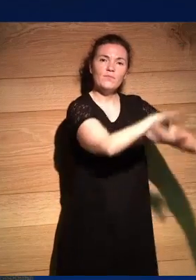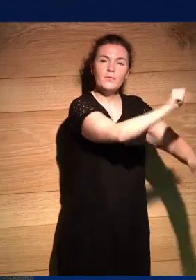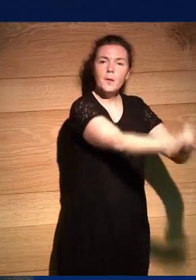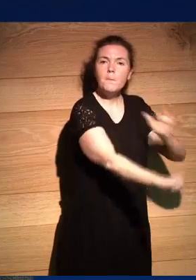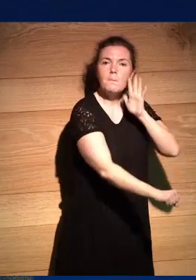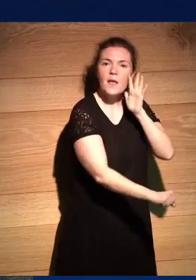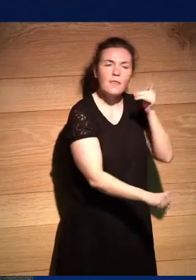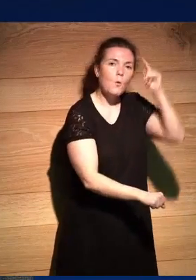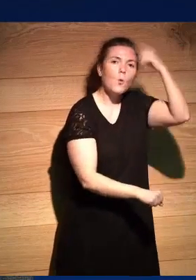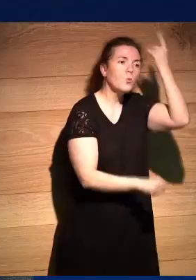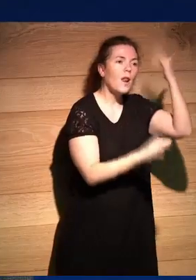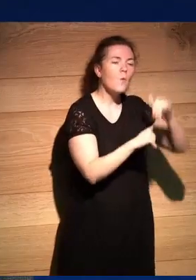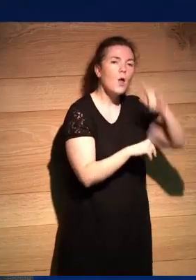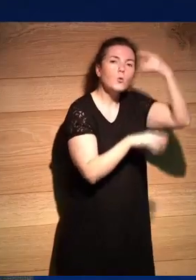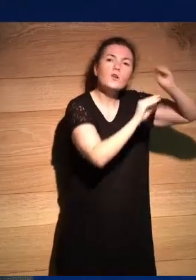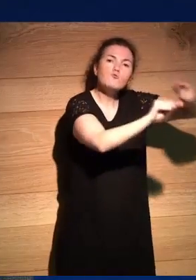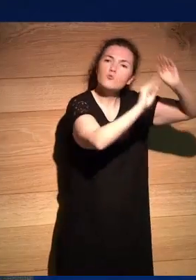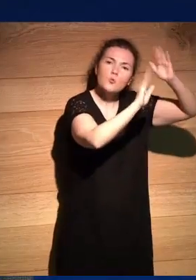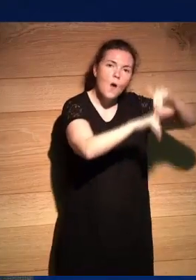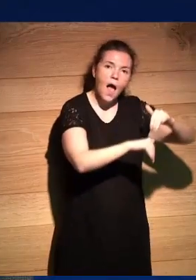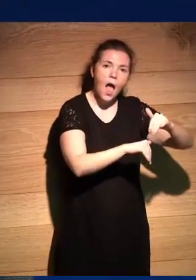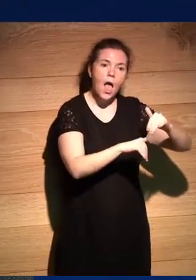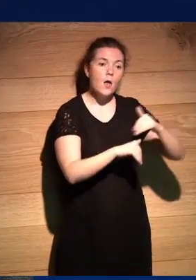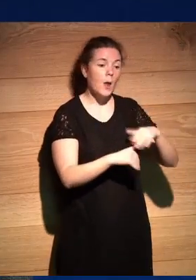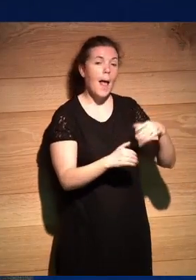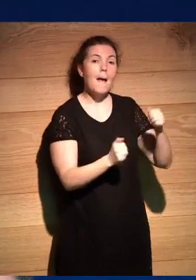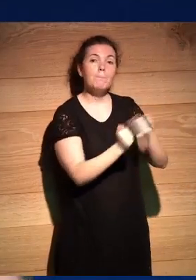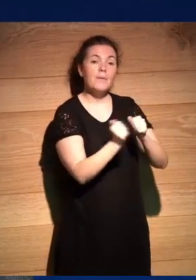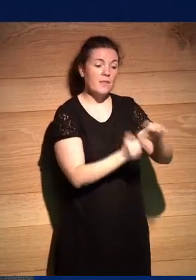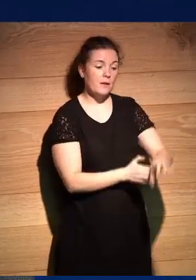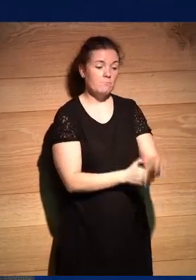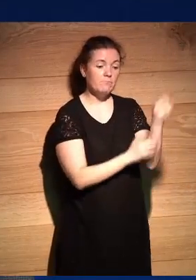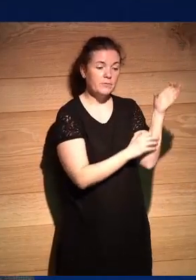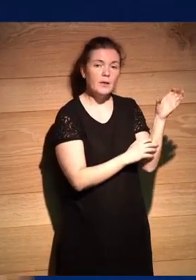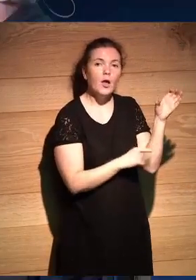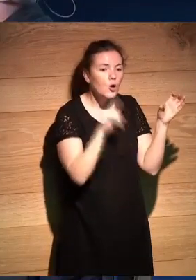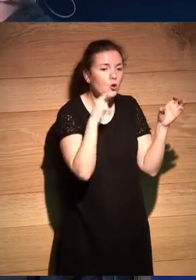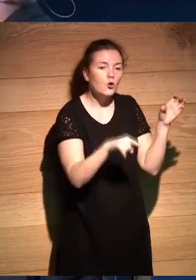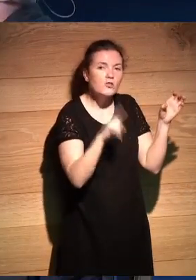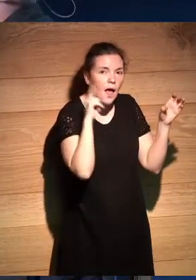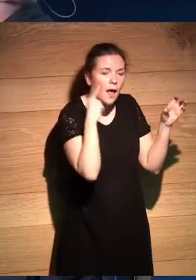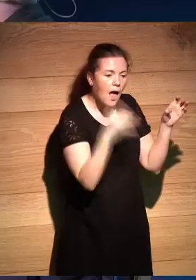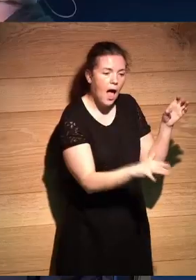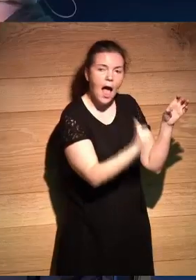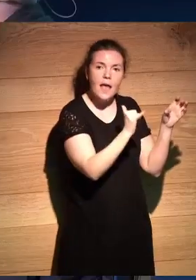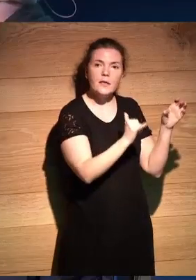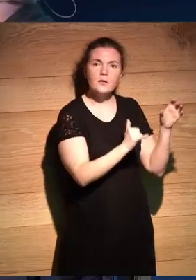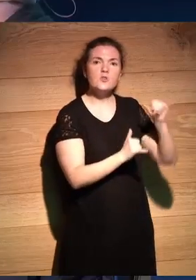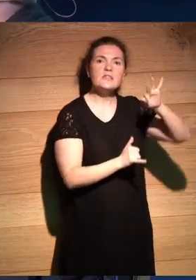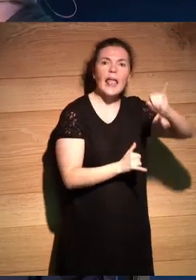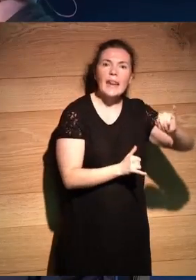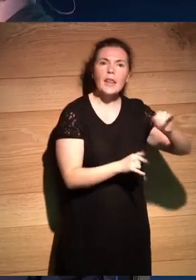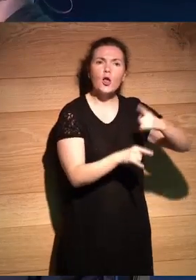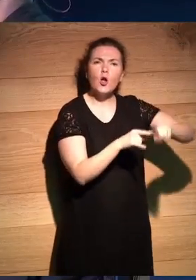hubiese culturas originarias cuando levantas una piedra y sale un yaqui luego levantas otra y sale un seri y te